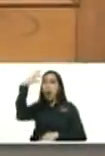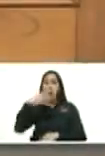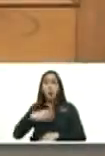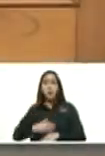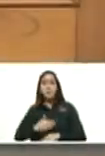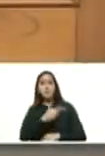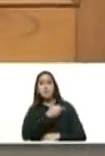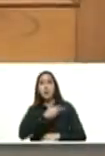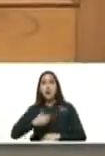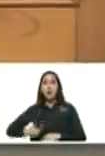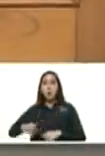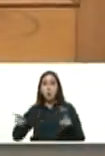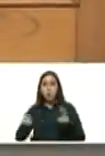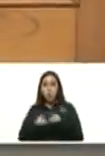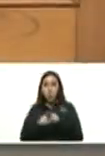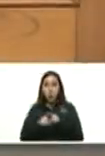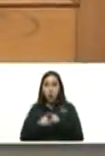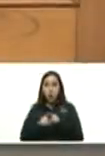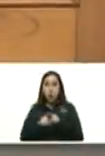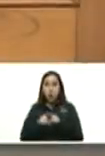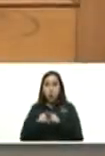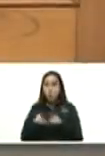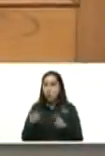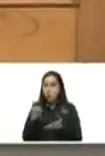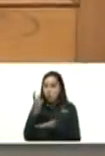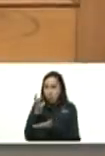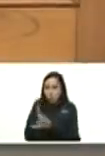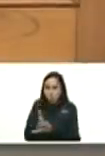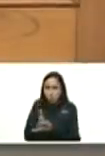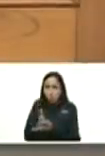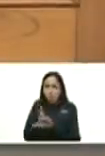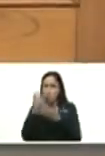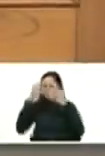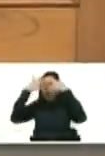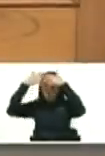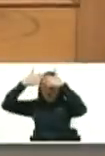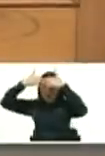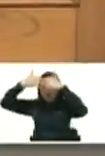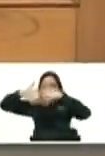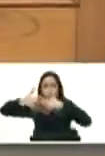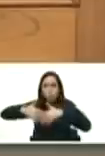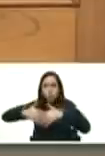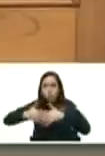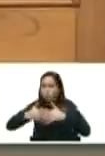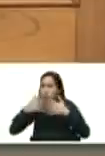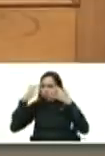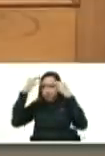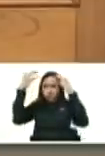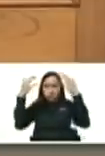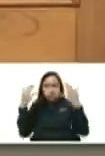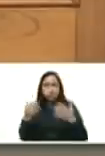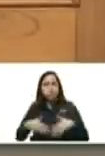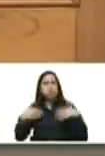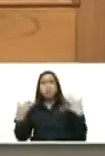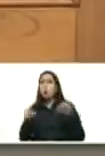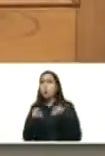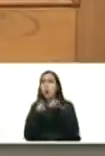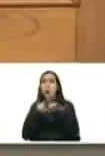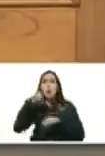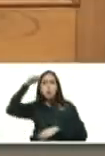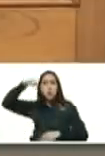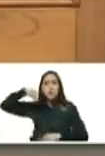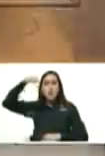y le ponen la cámara a la persona el cerebro mira es impresionante como funciona crea una película él solo